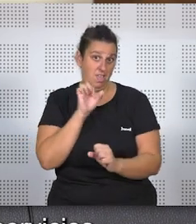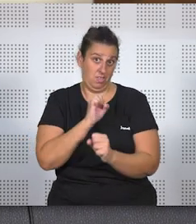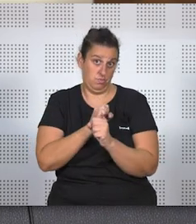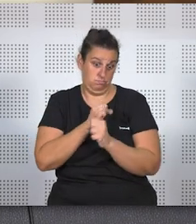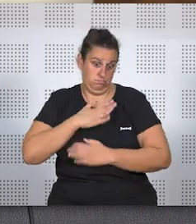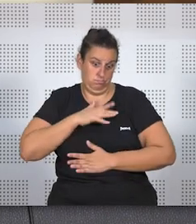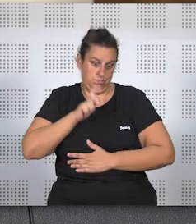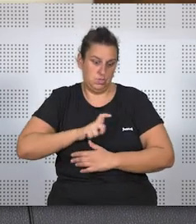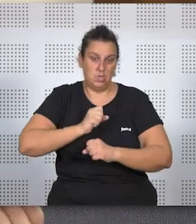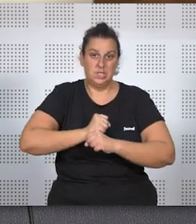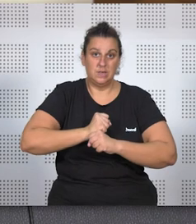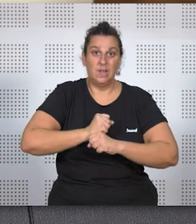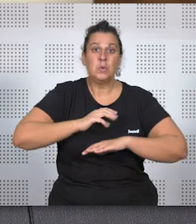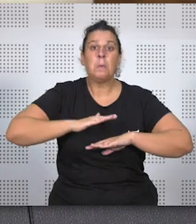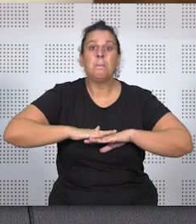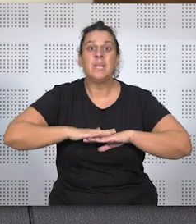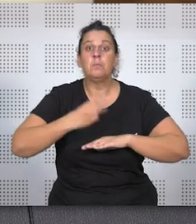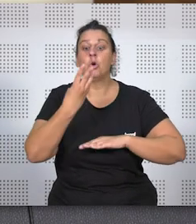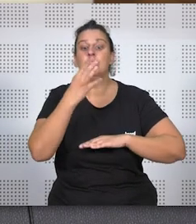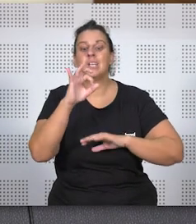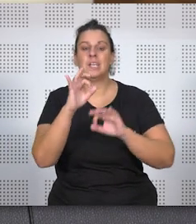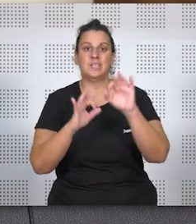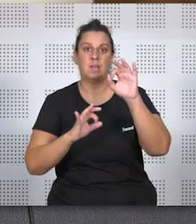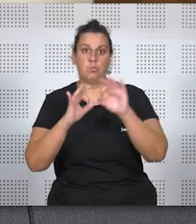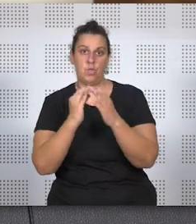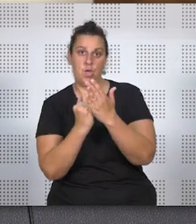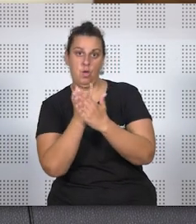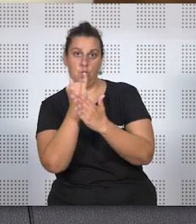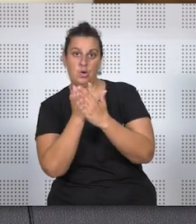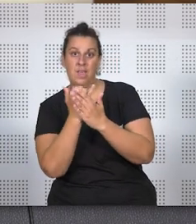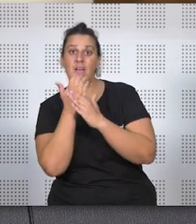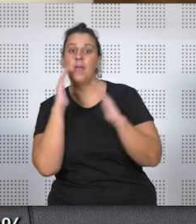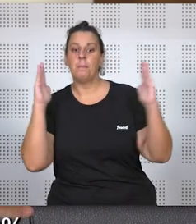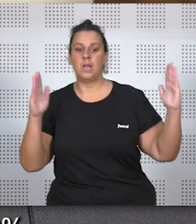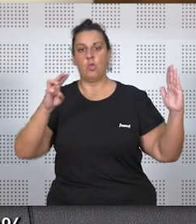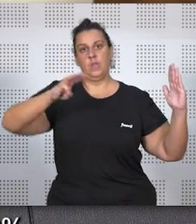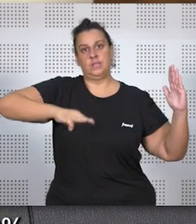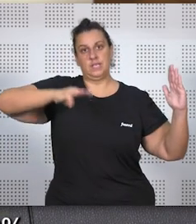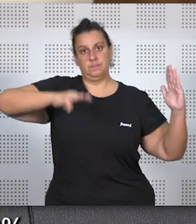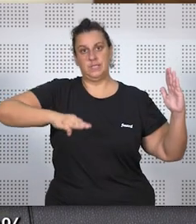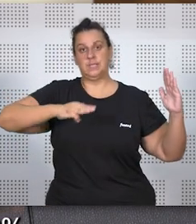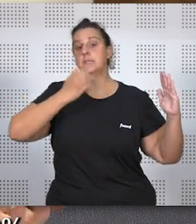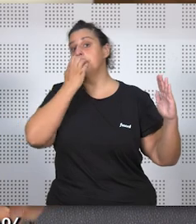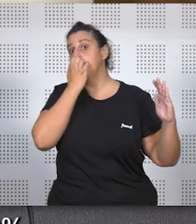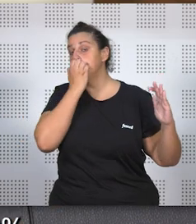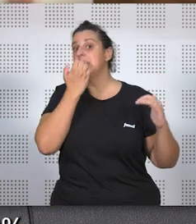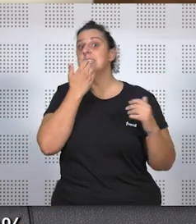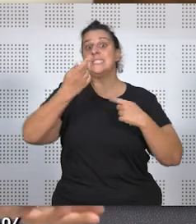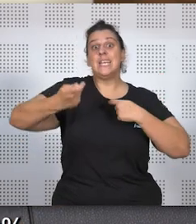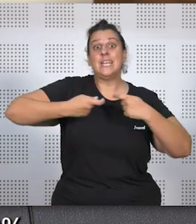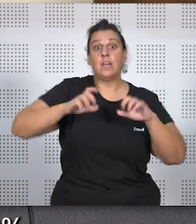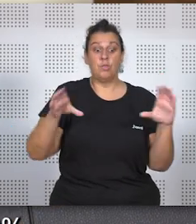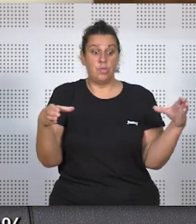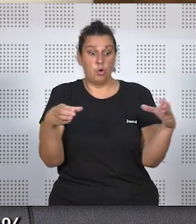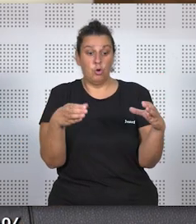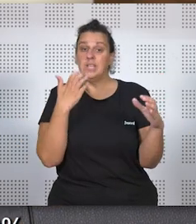como mínimo el 30% de la jornada en un periodo de referencia de tres meses, salvo que la negociación colectiva reduzca o bien